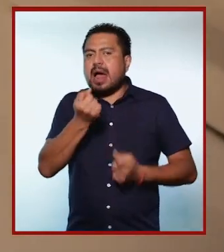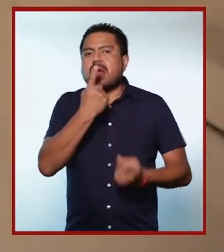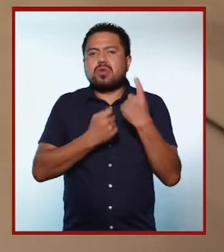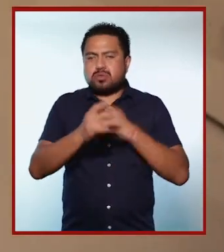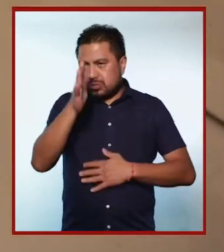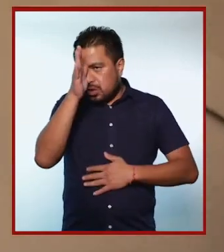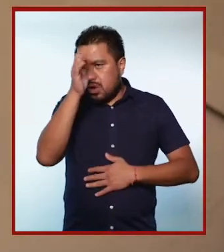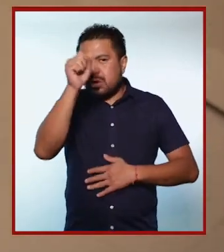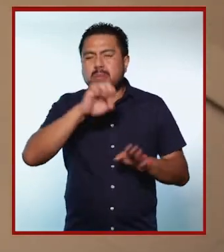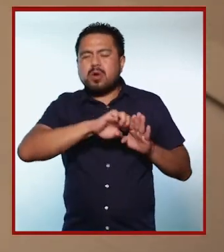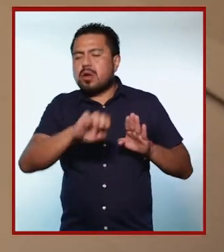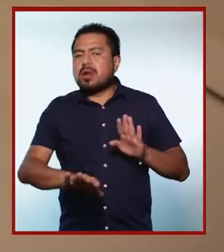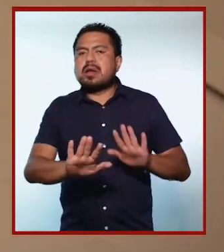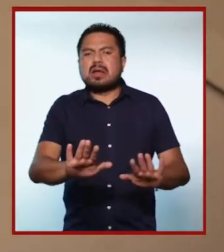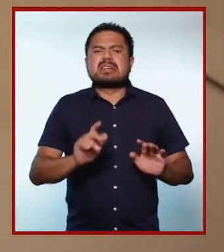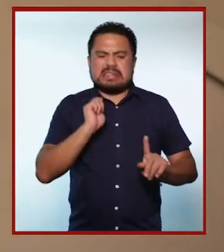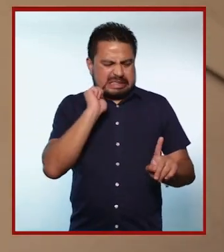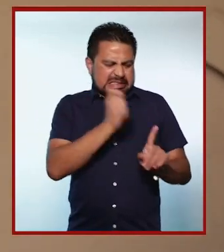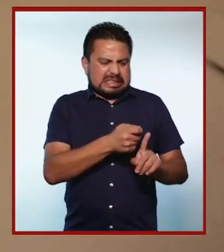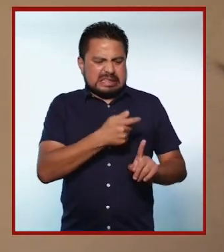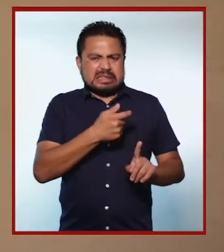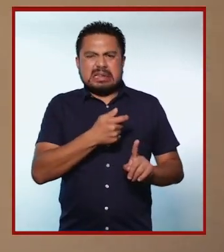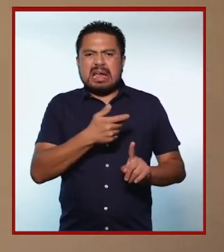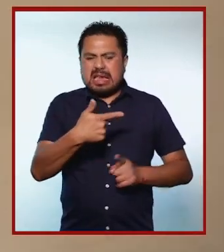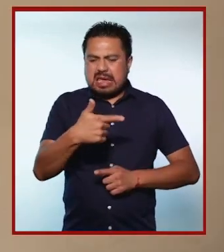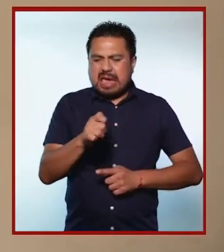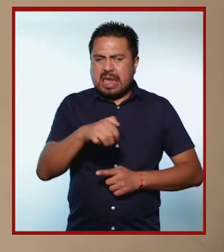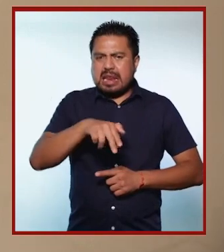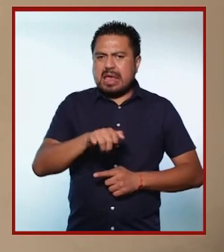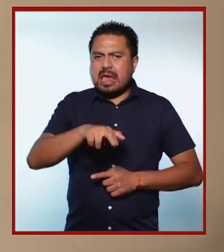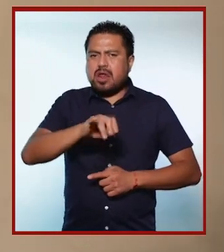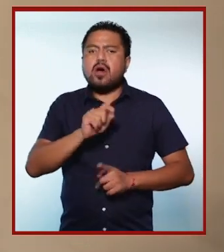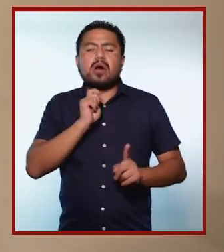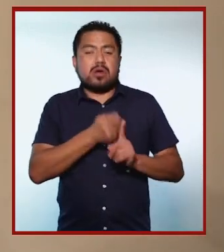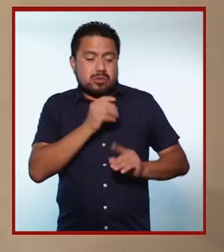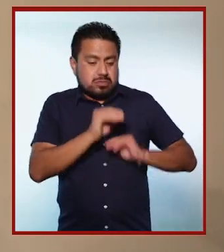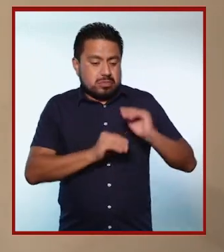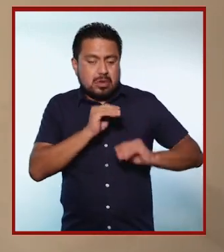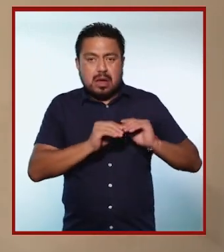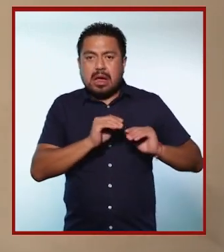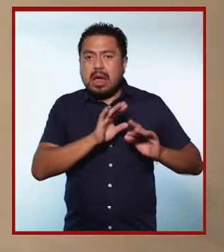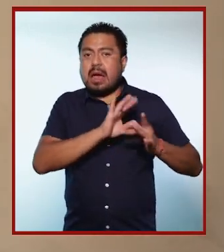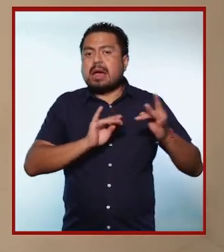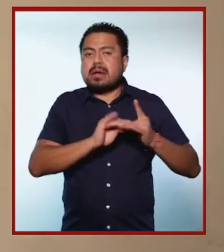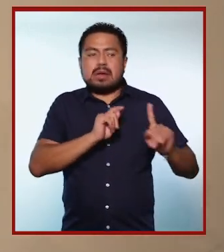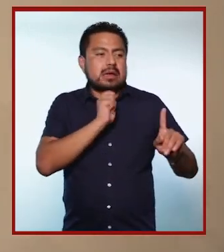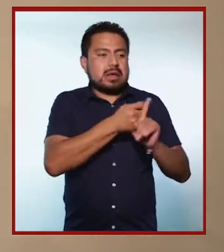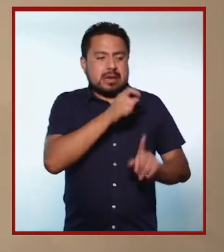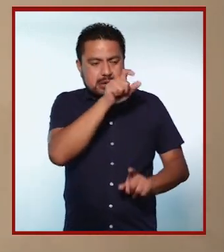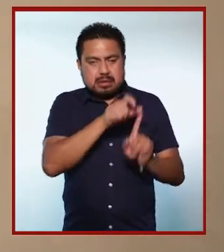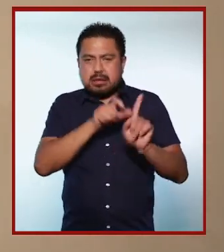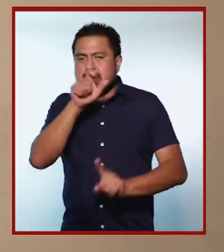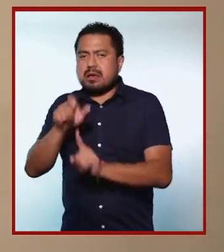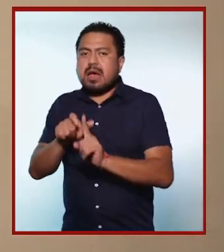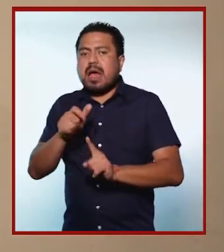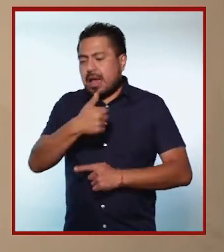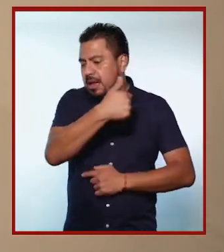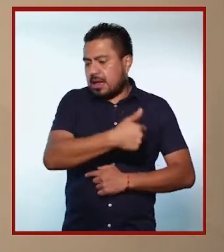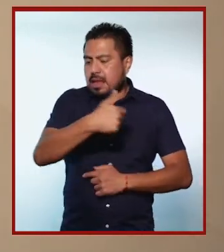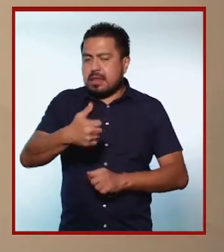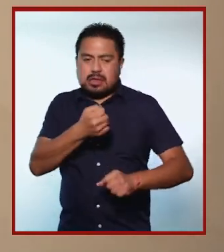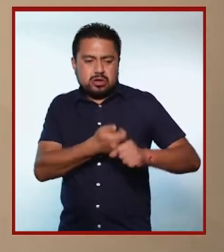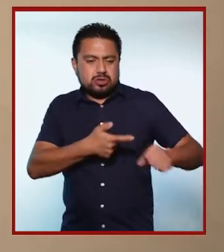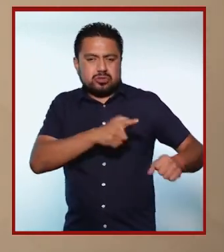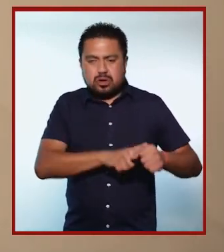revisar algunos conceptos, por ejemplo, ¿qué es el género? El género es una construcción que se refiere a las características